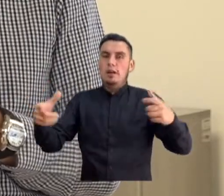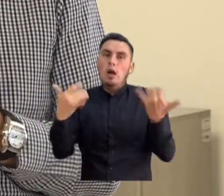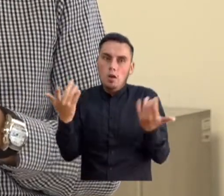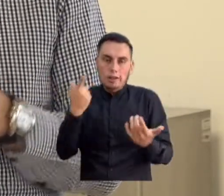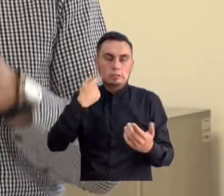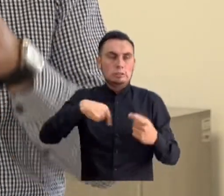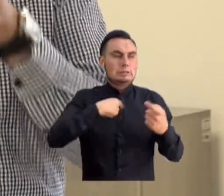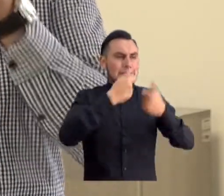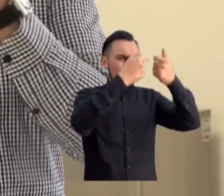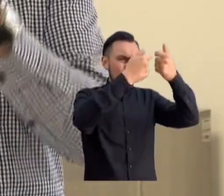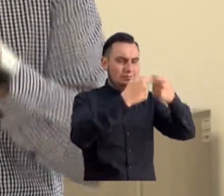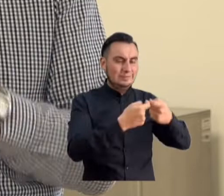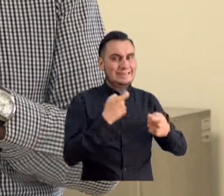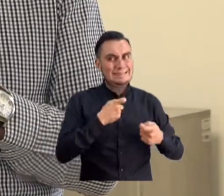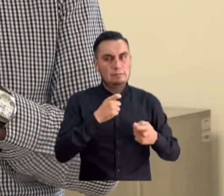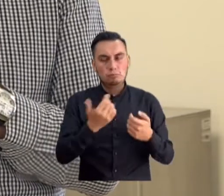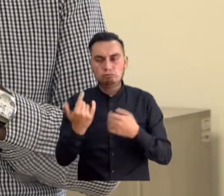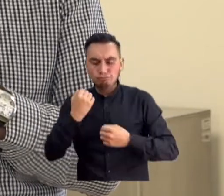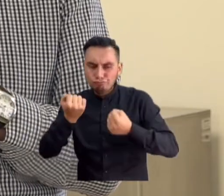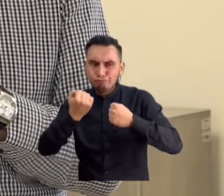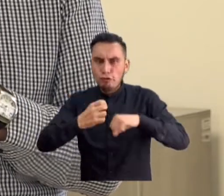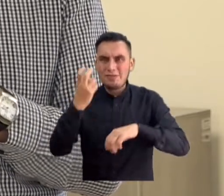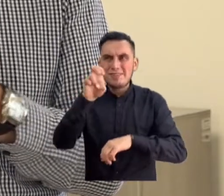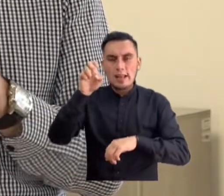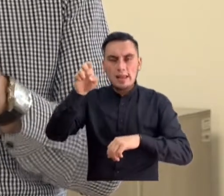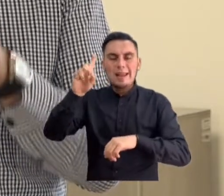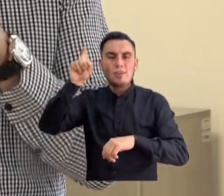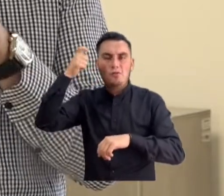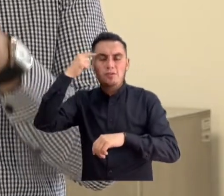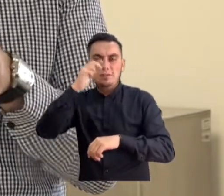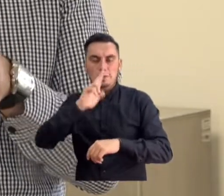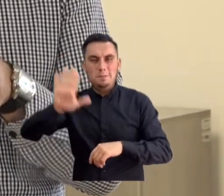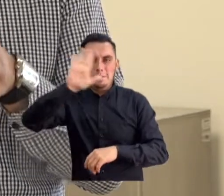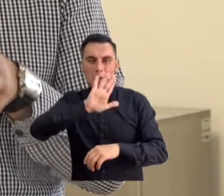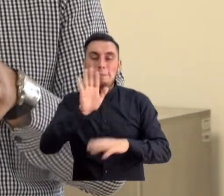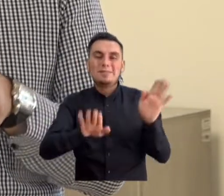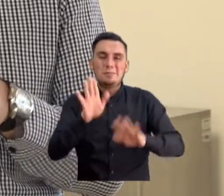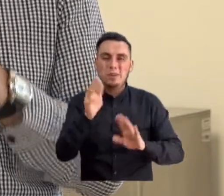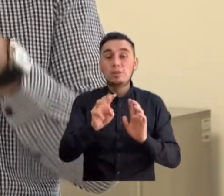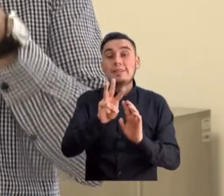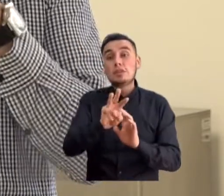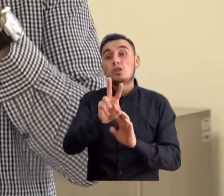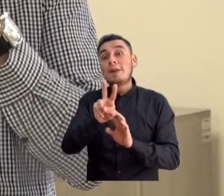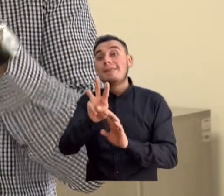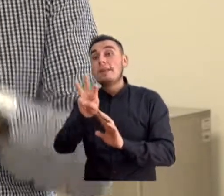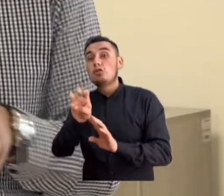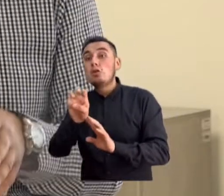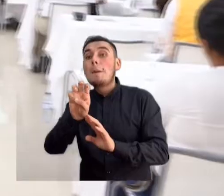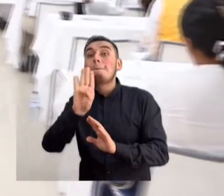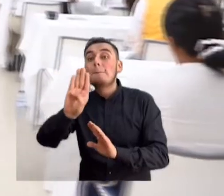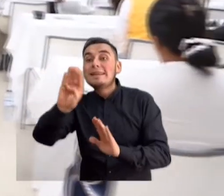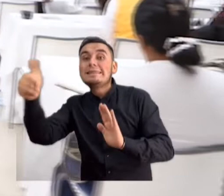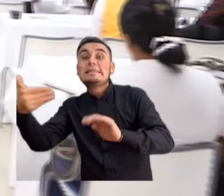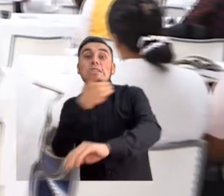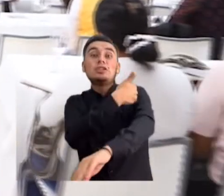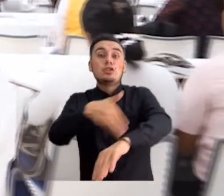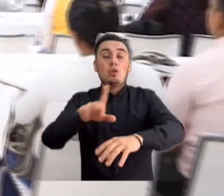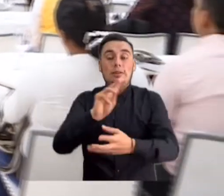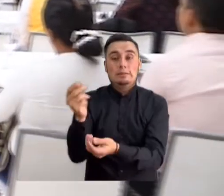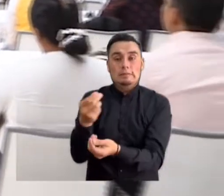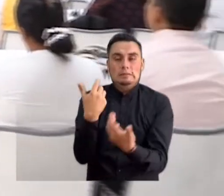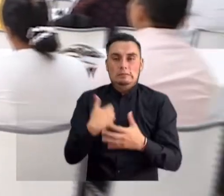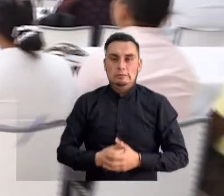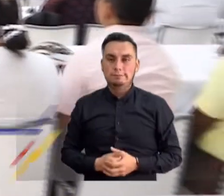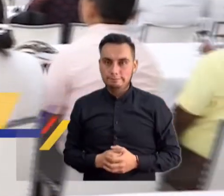Contraloría General es que el esfuerzo fiscal que debe hacer el Gobierno Nacional es cercano a los 328 billones de pesos. La